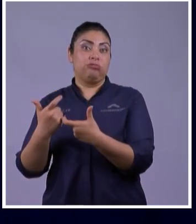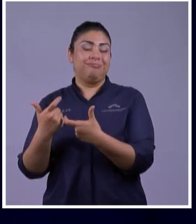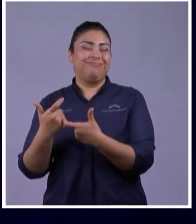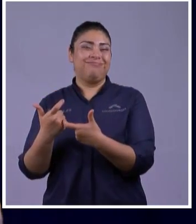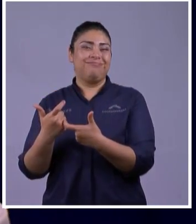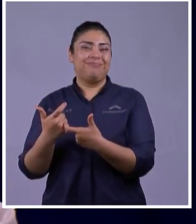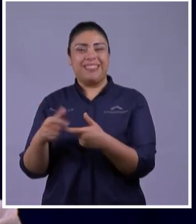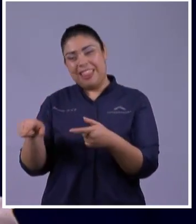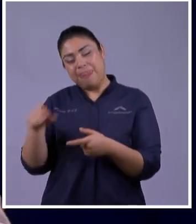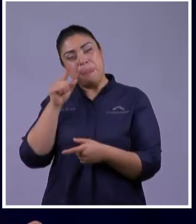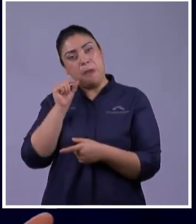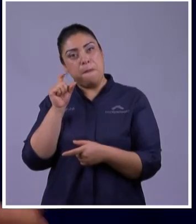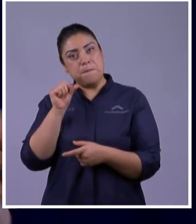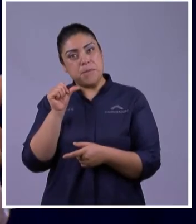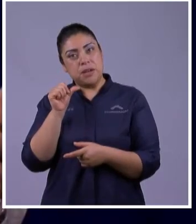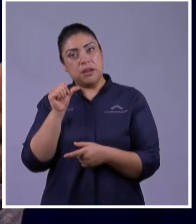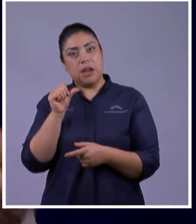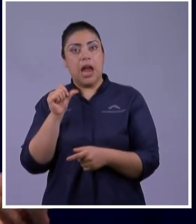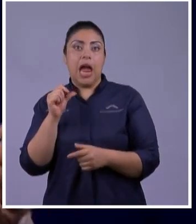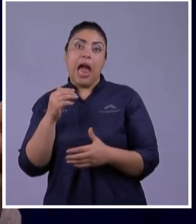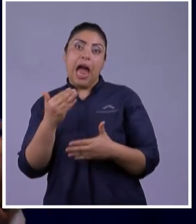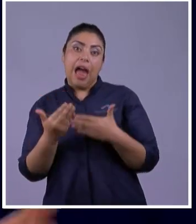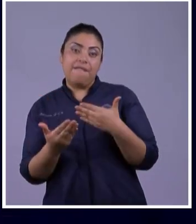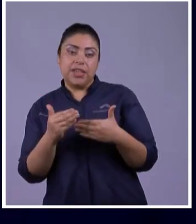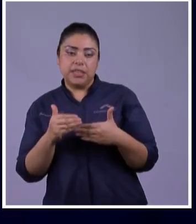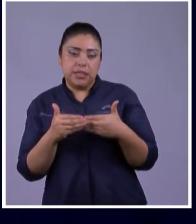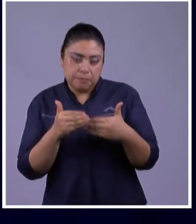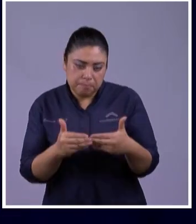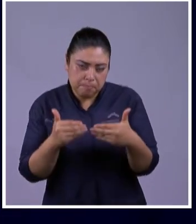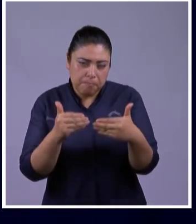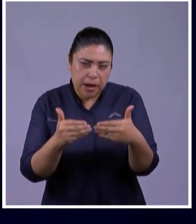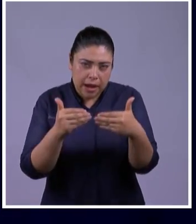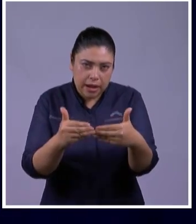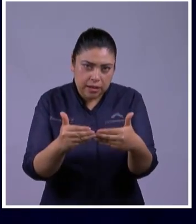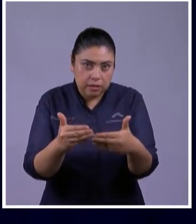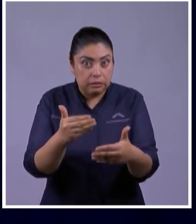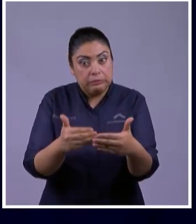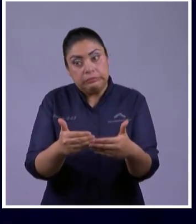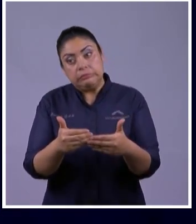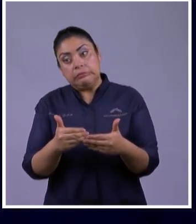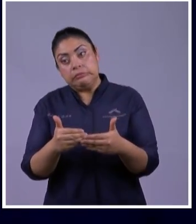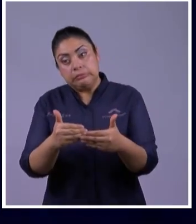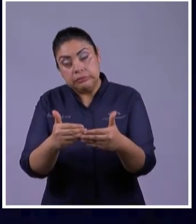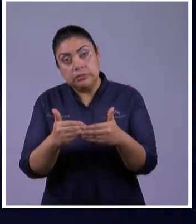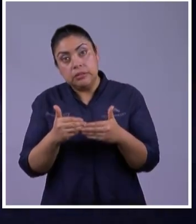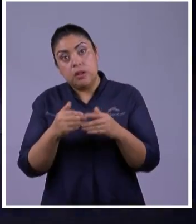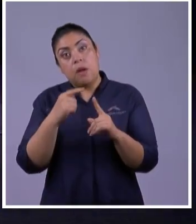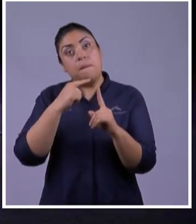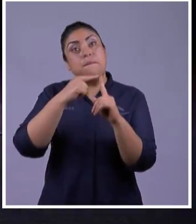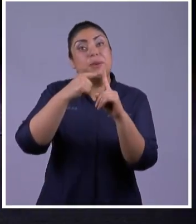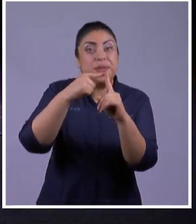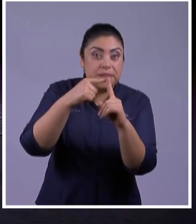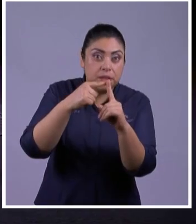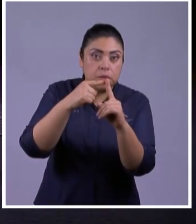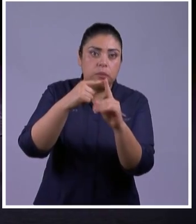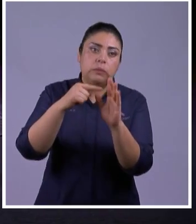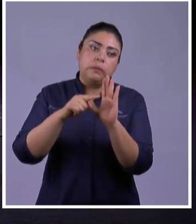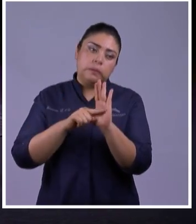hacia delante Un poco Hacia atrás Que se yo Pero tenemos que Ser capaces De